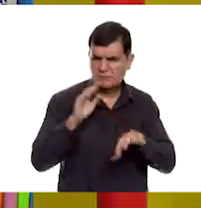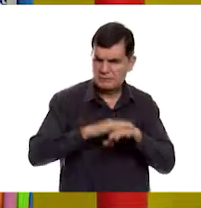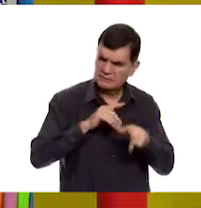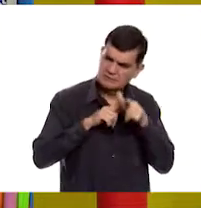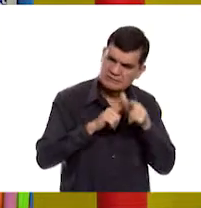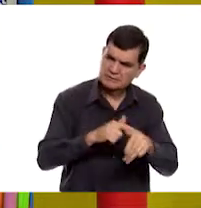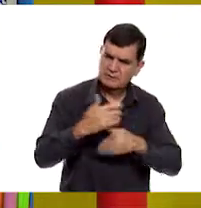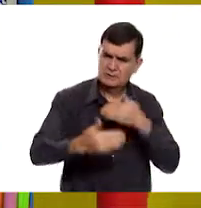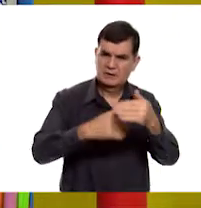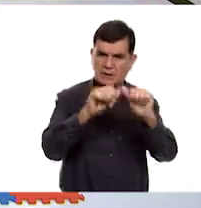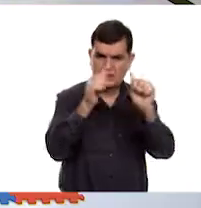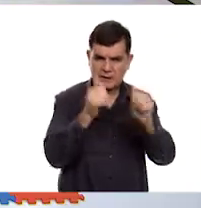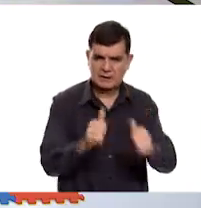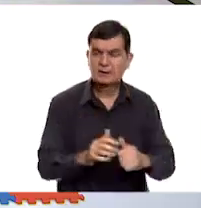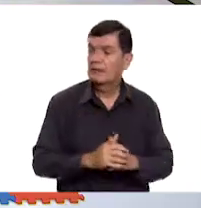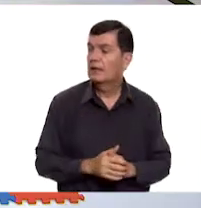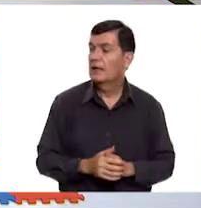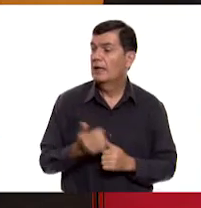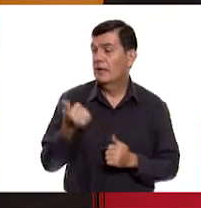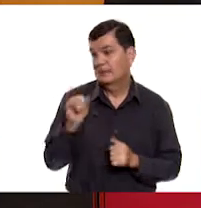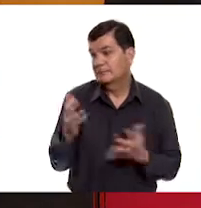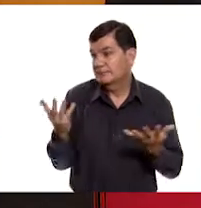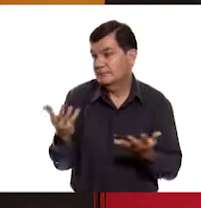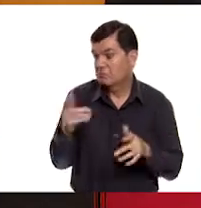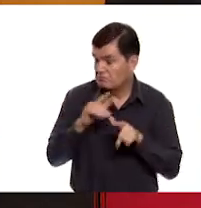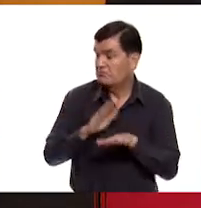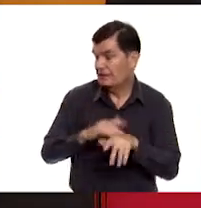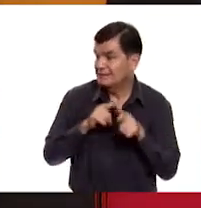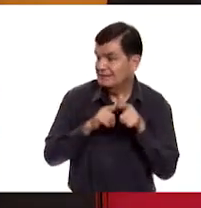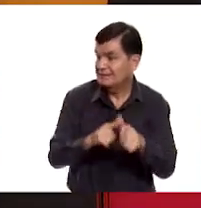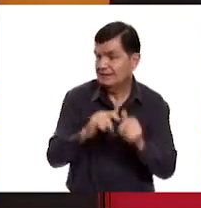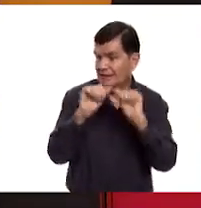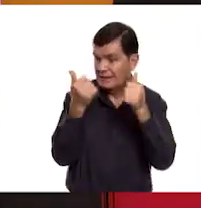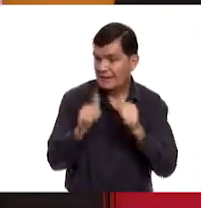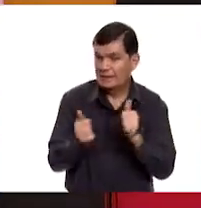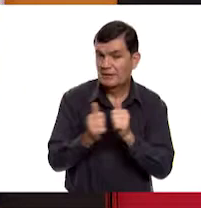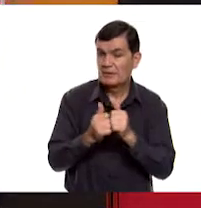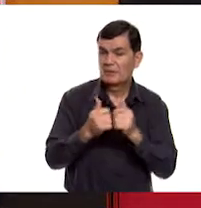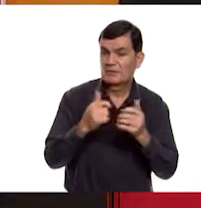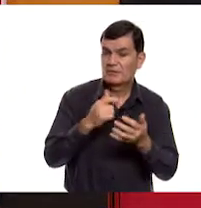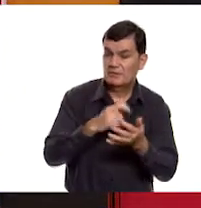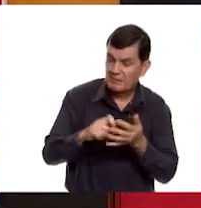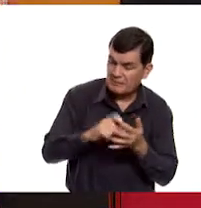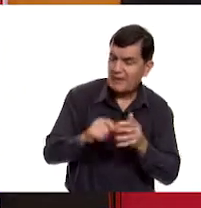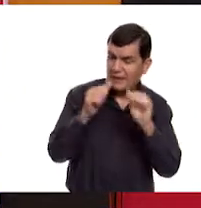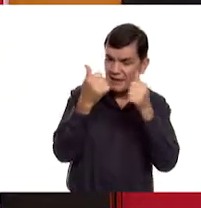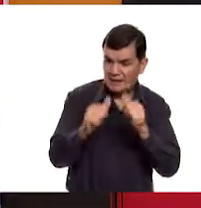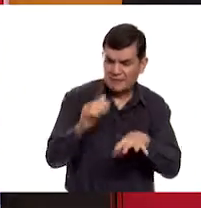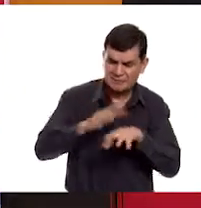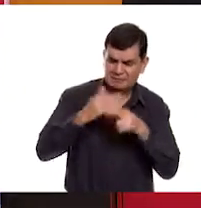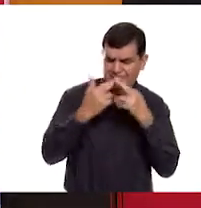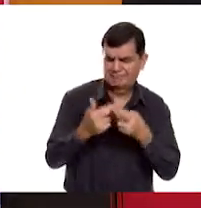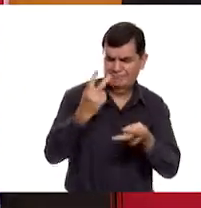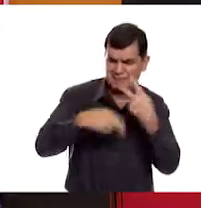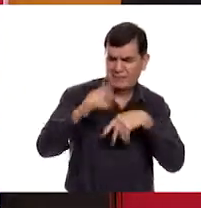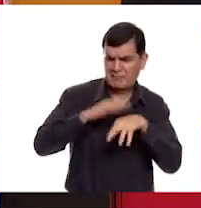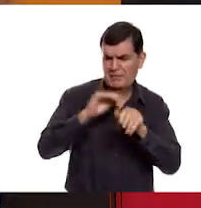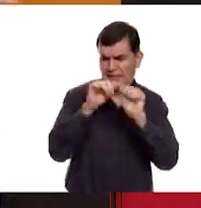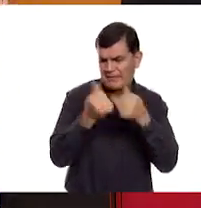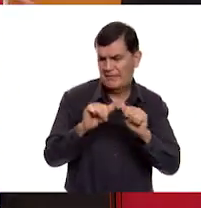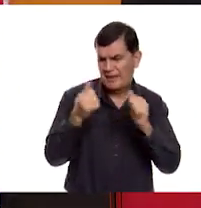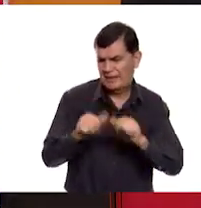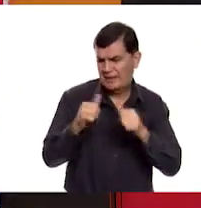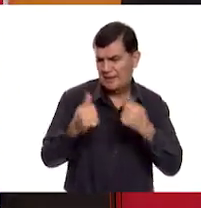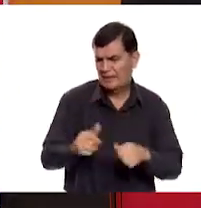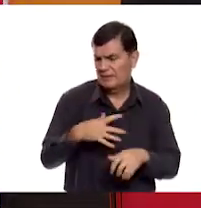haciendo mucho arte. Así es, no dejen de hacer arte, ver arte, consumir arte, empaparse de arte, ¿verdad?